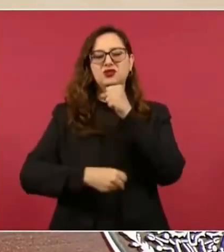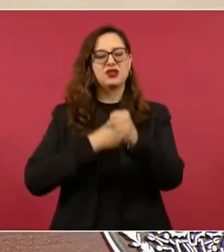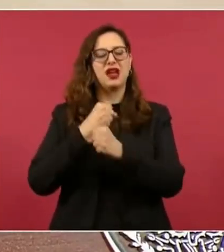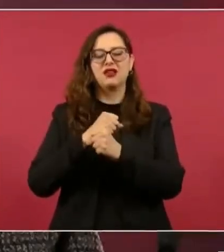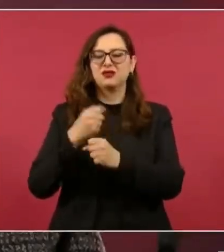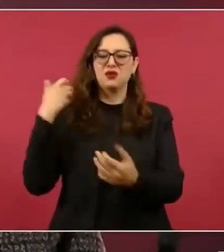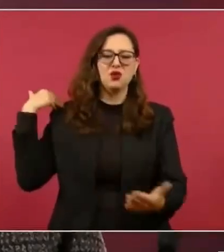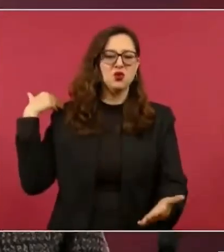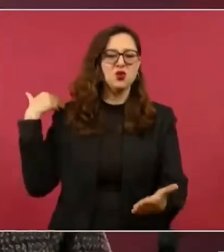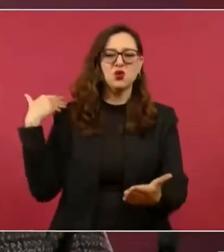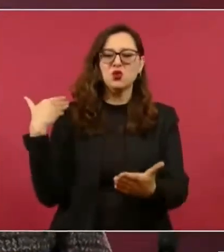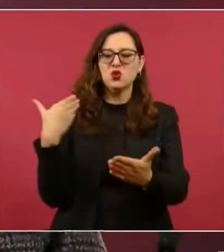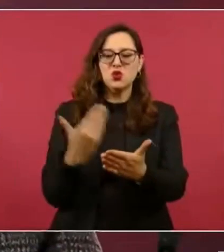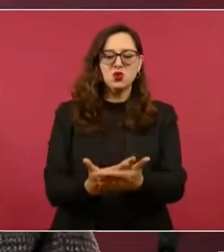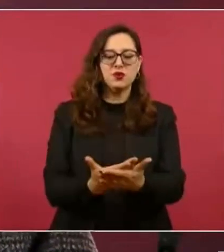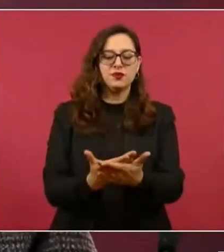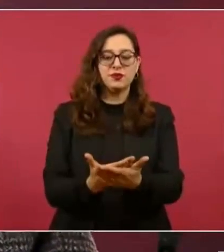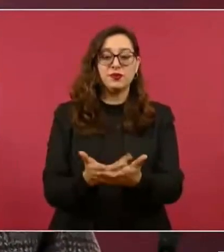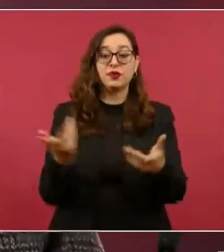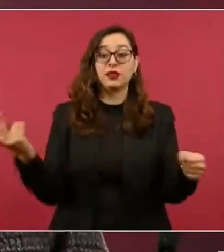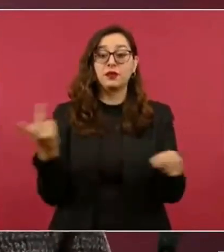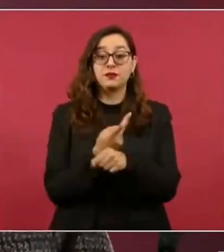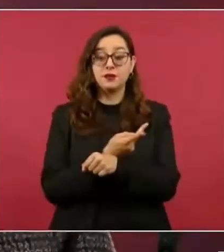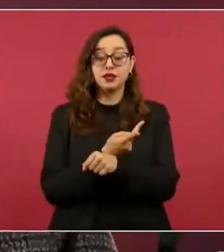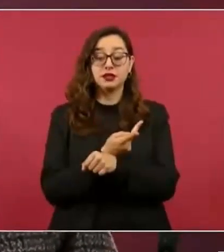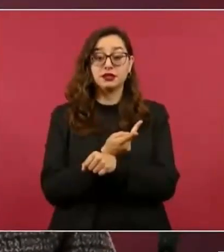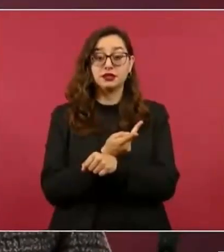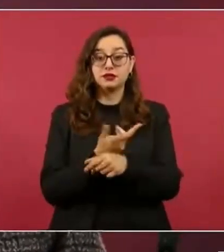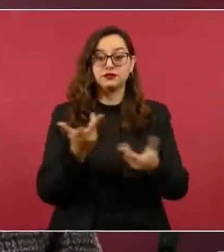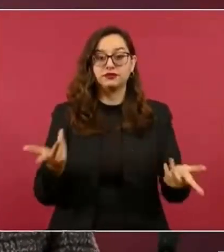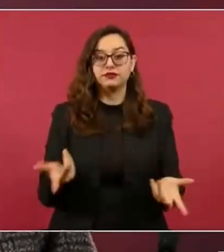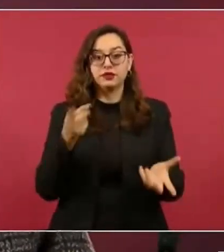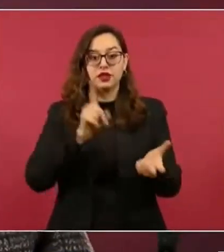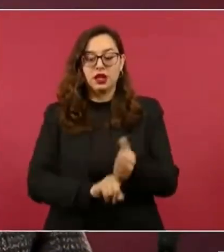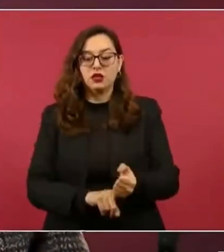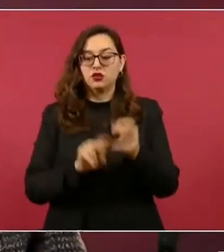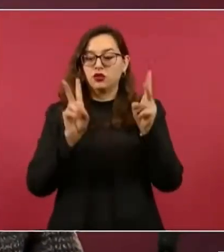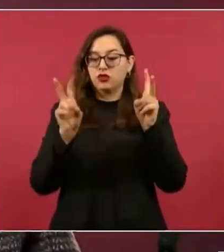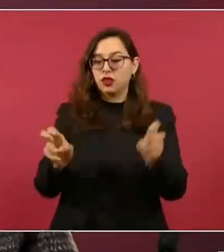y se fue dejando de lado lo espiritual,